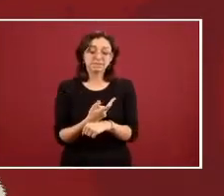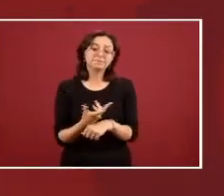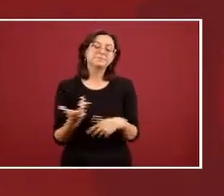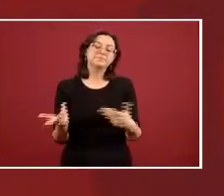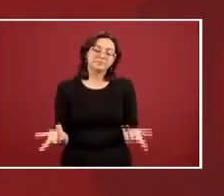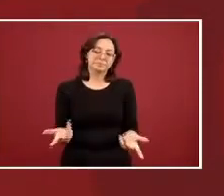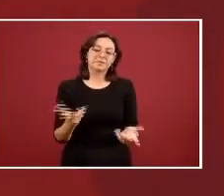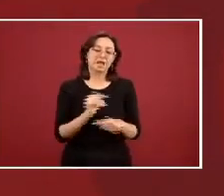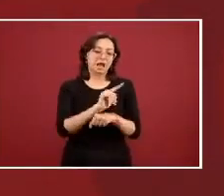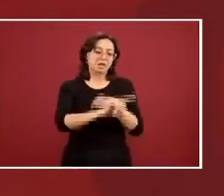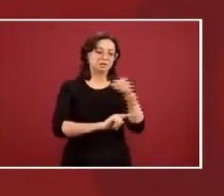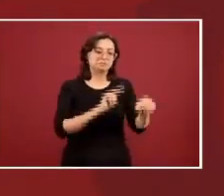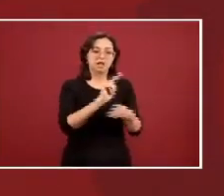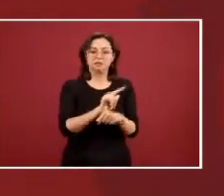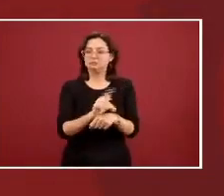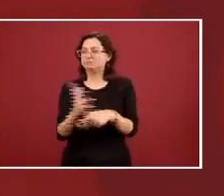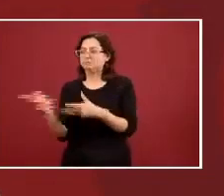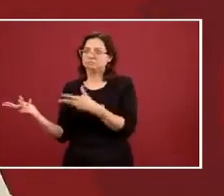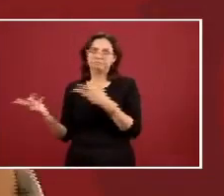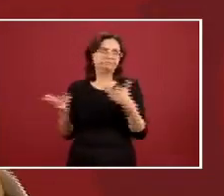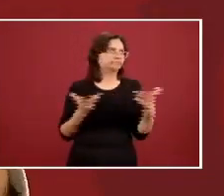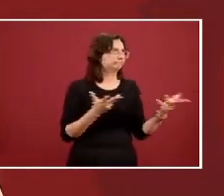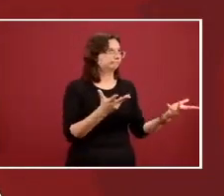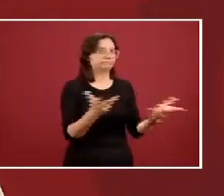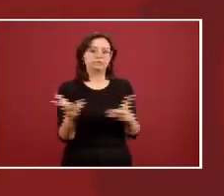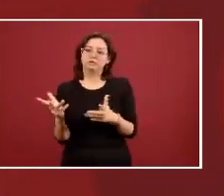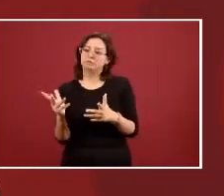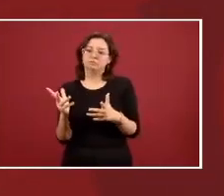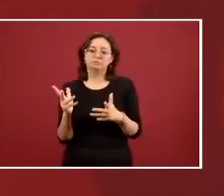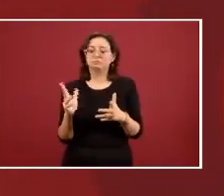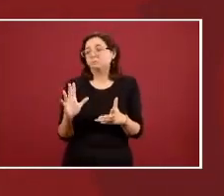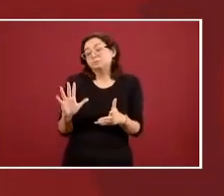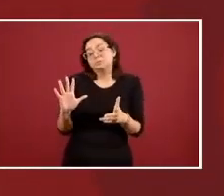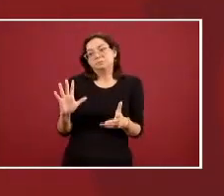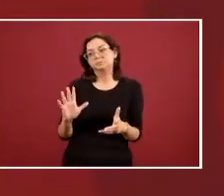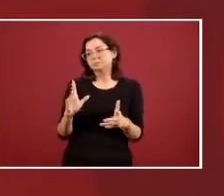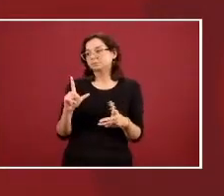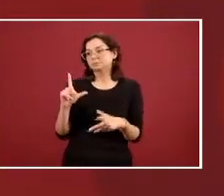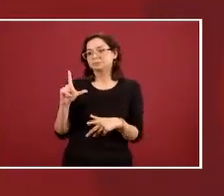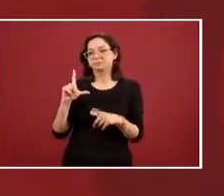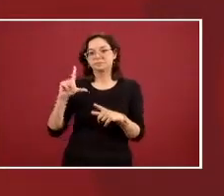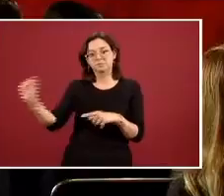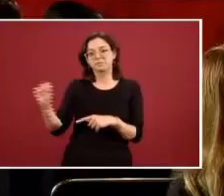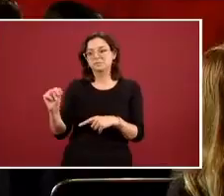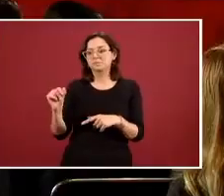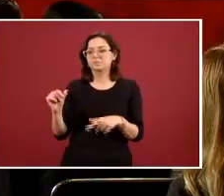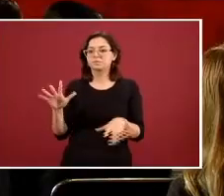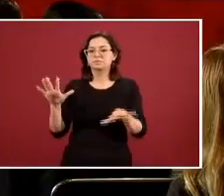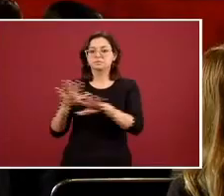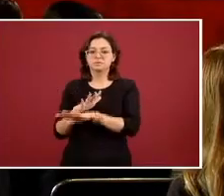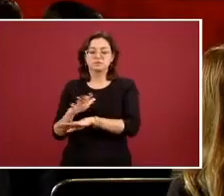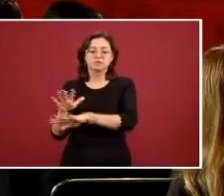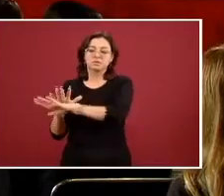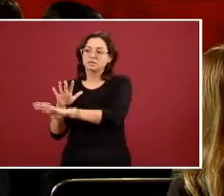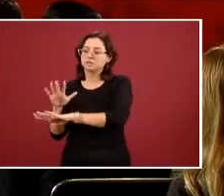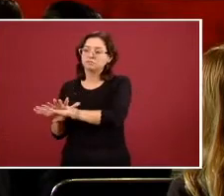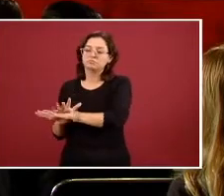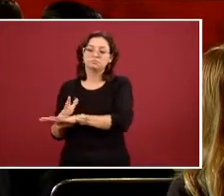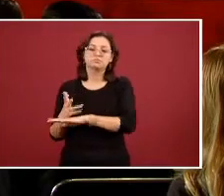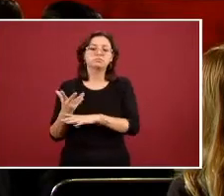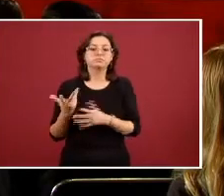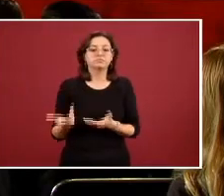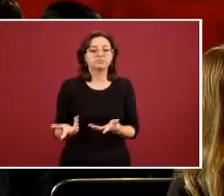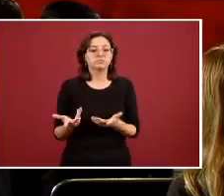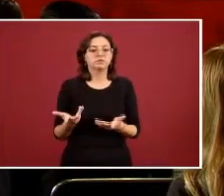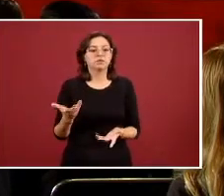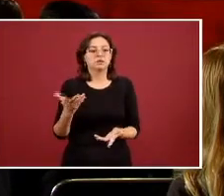desplazamiento de especies animales que normalmente viven en equilibrio con algunos agentes infecciosos como los virus y cuando se